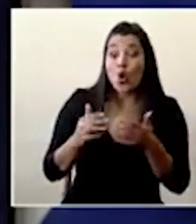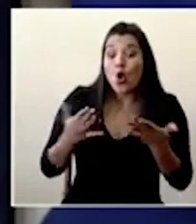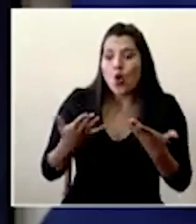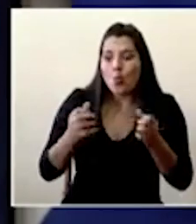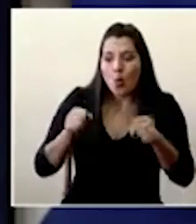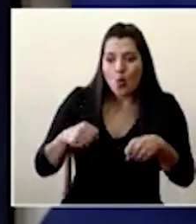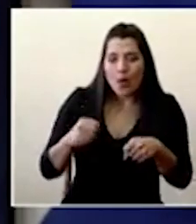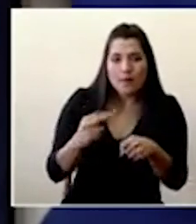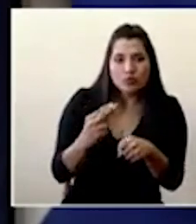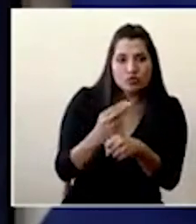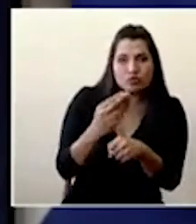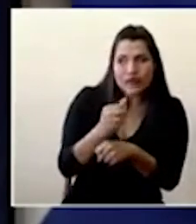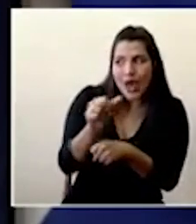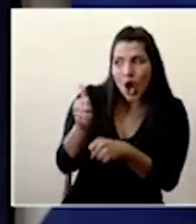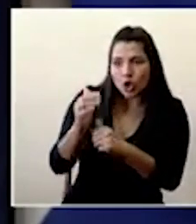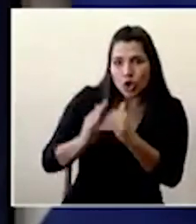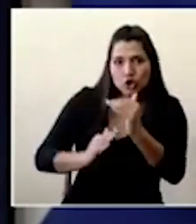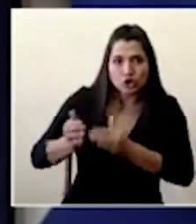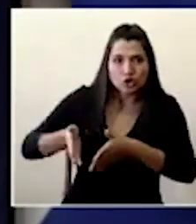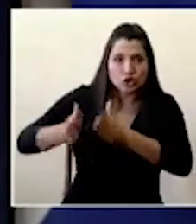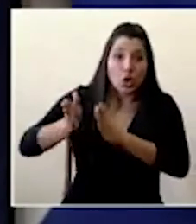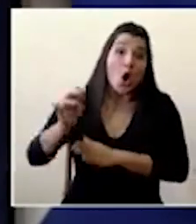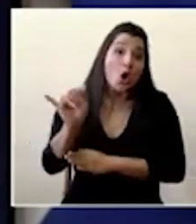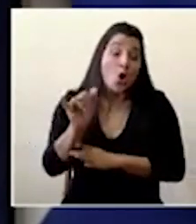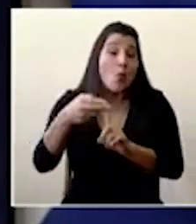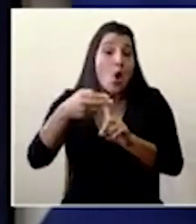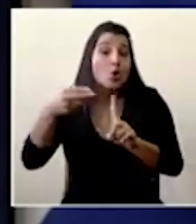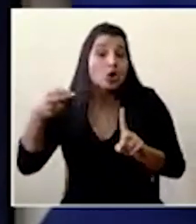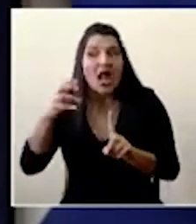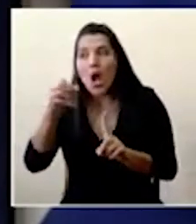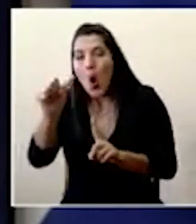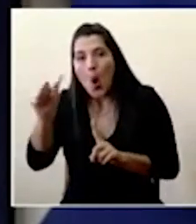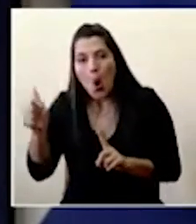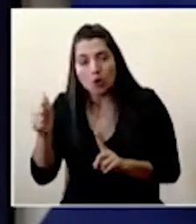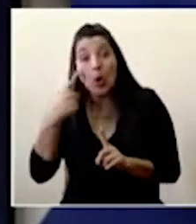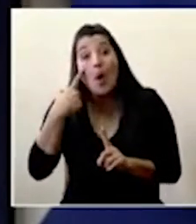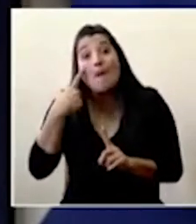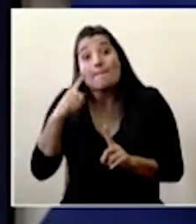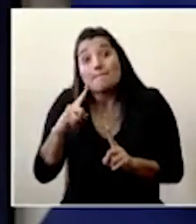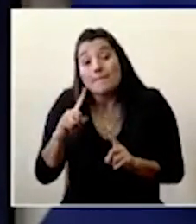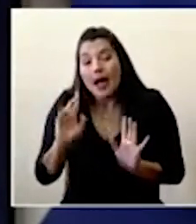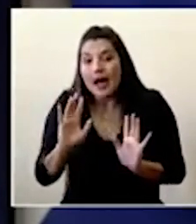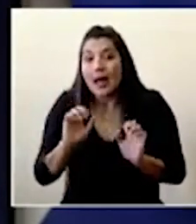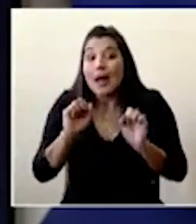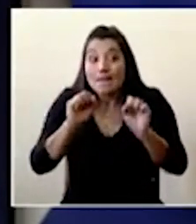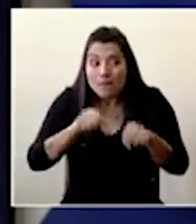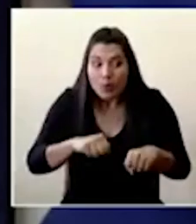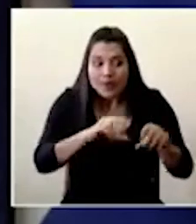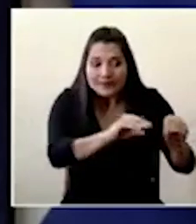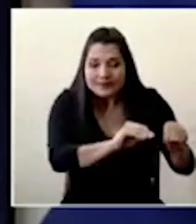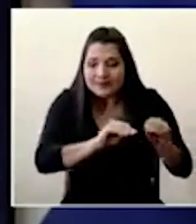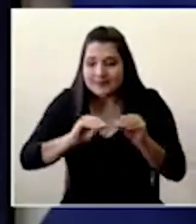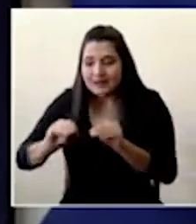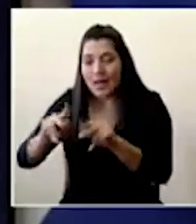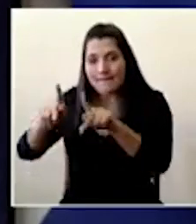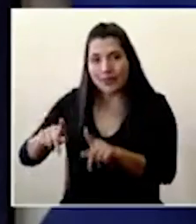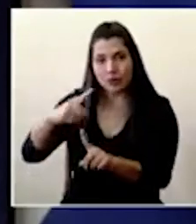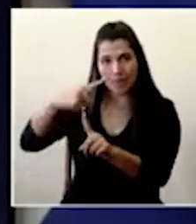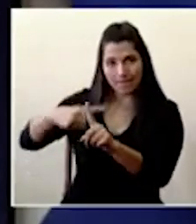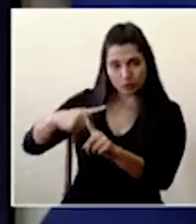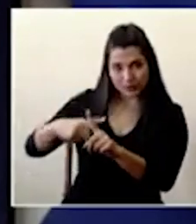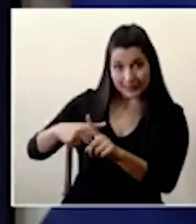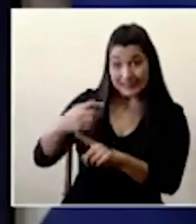podrían ser de hoteles u otro tipo de infraestructura para el aislamiento de casos positivos que son o